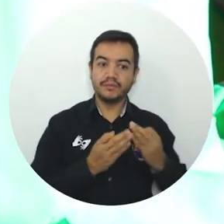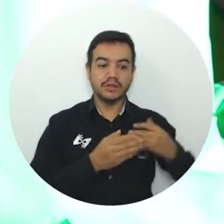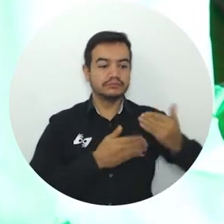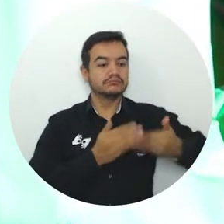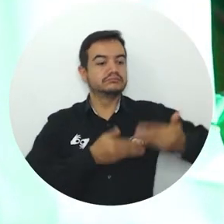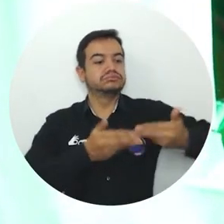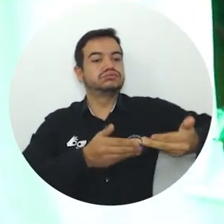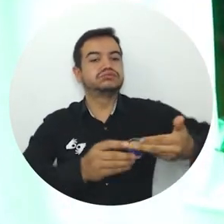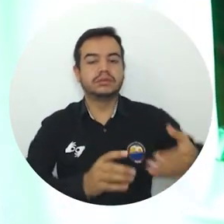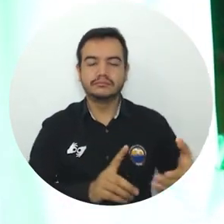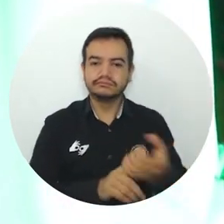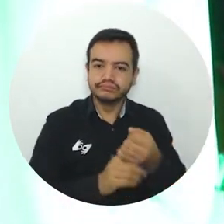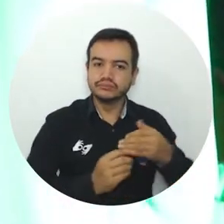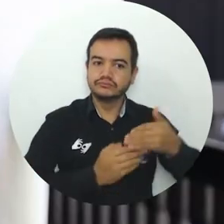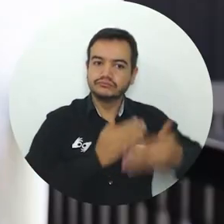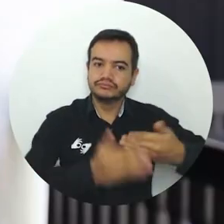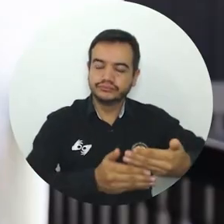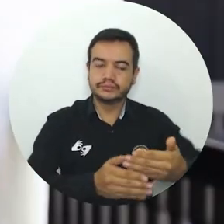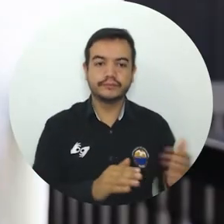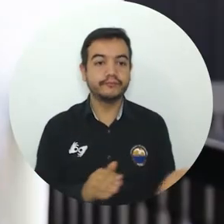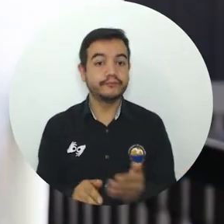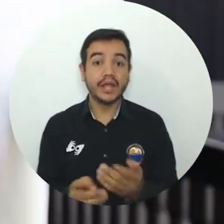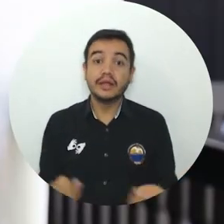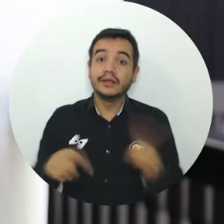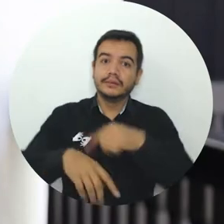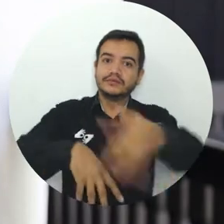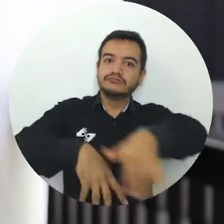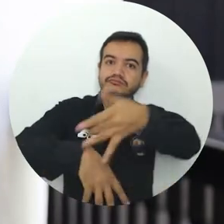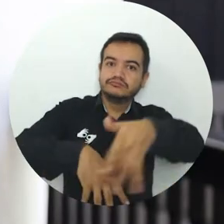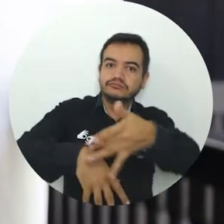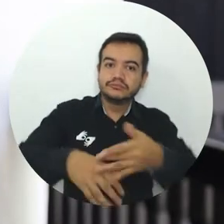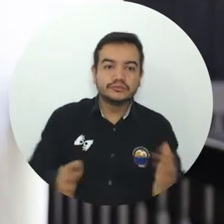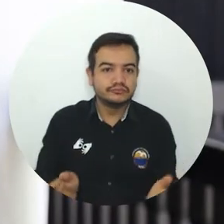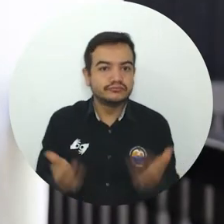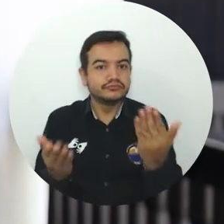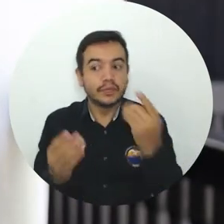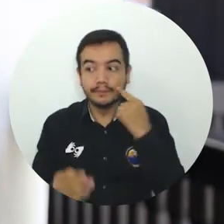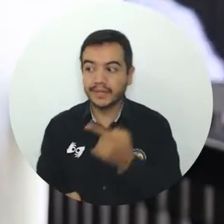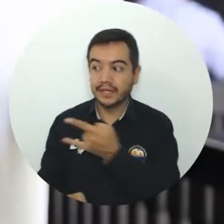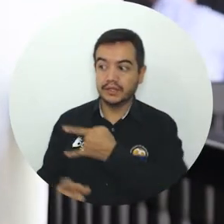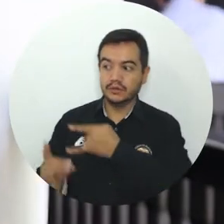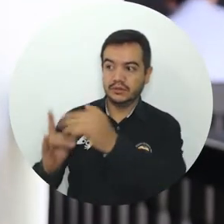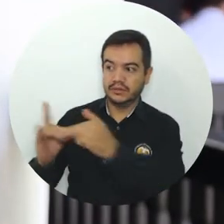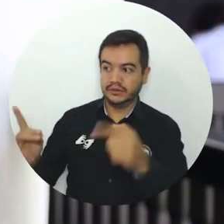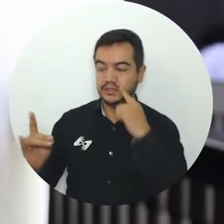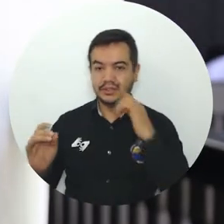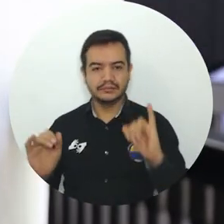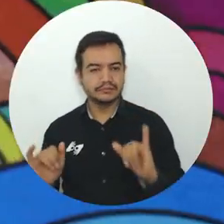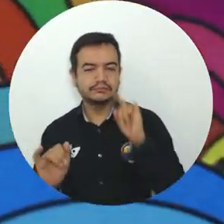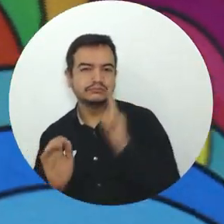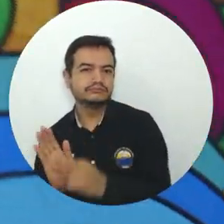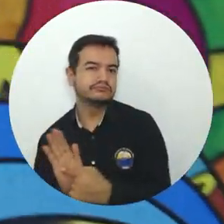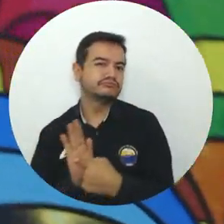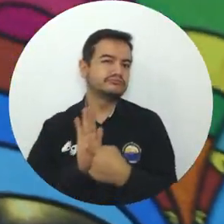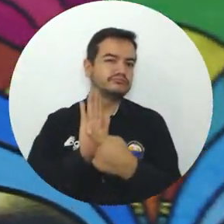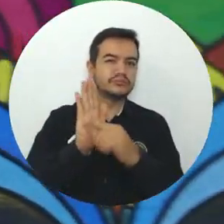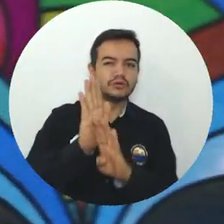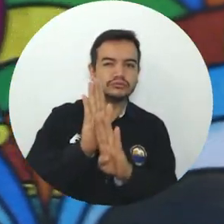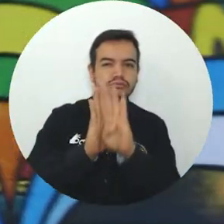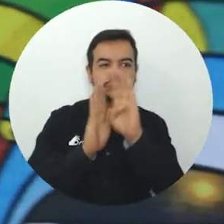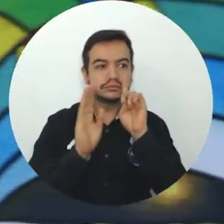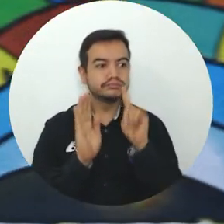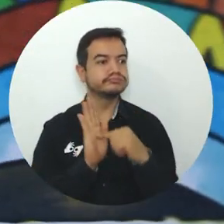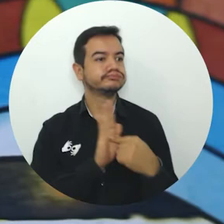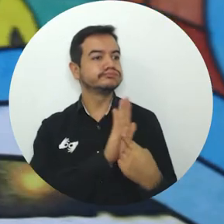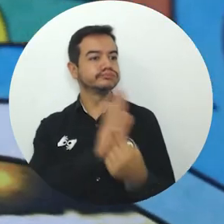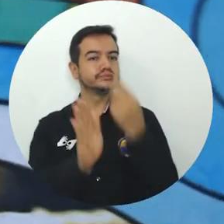preservar esas manifestaciones sean importantes. Propician y que hacen que la universidad se visibilice con ese compromiso que tiene